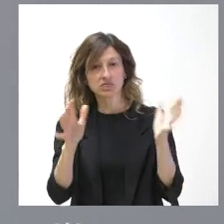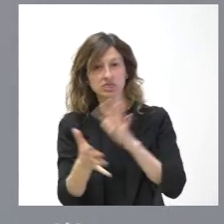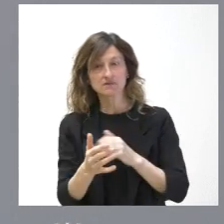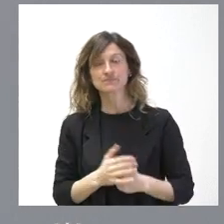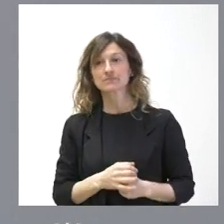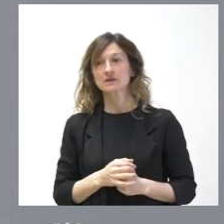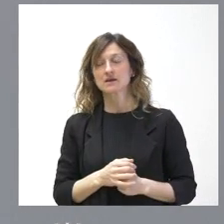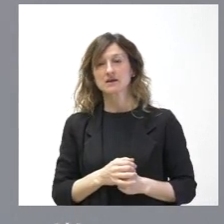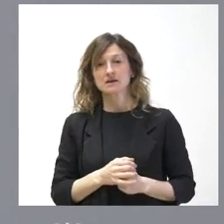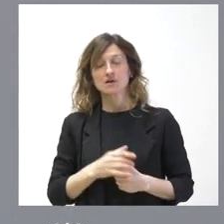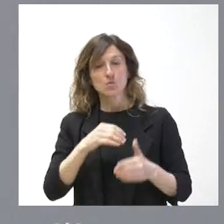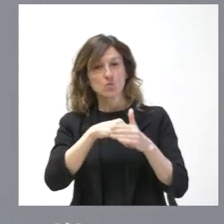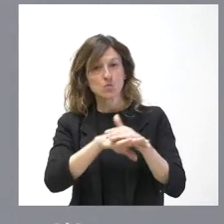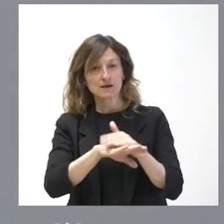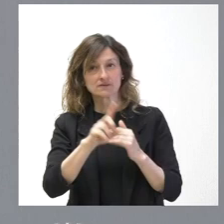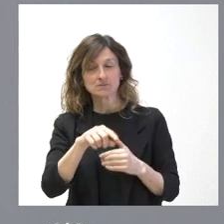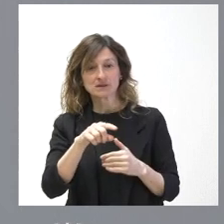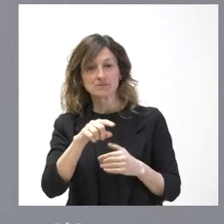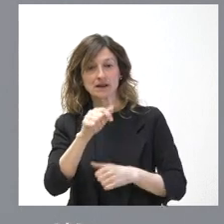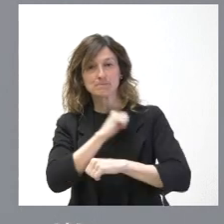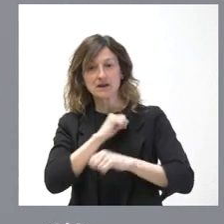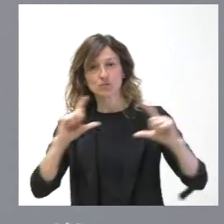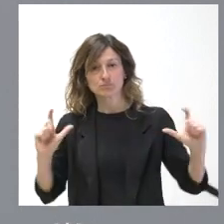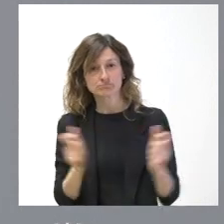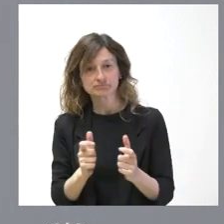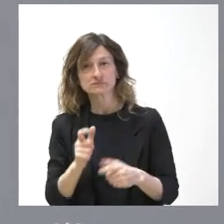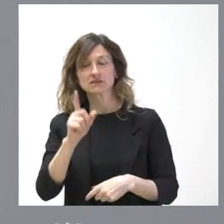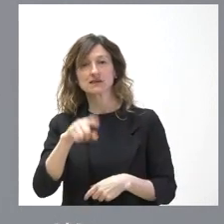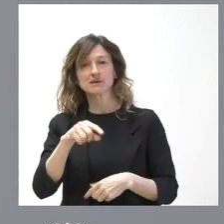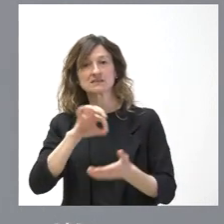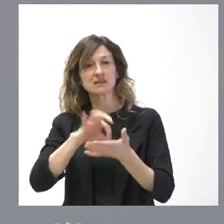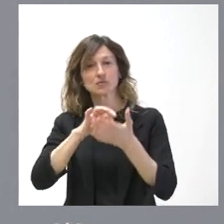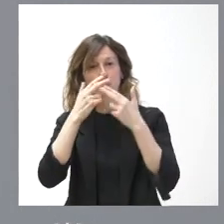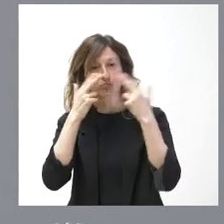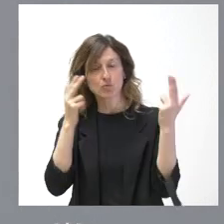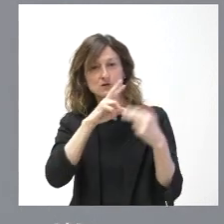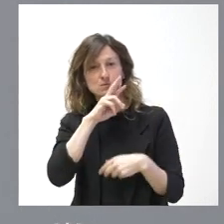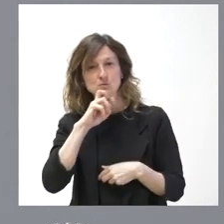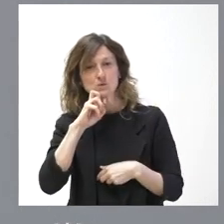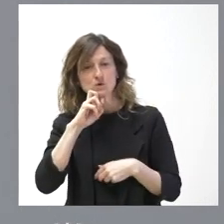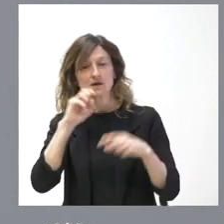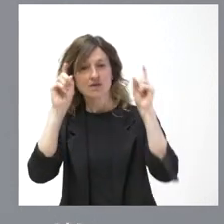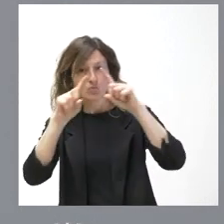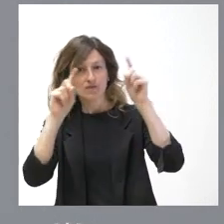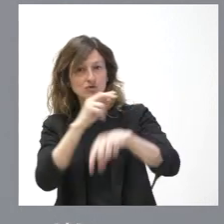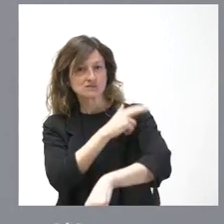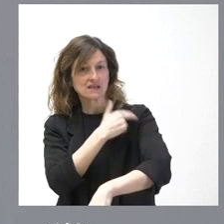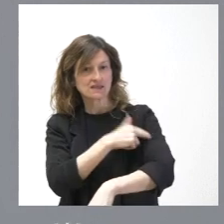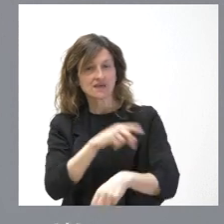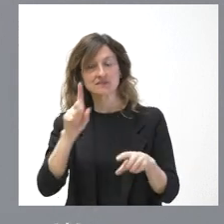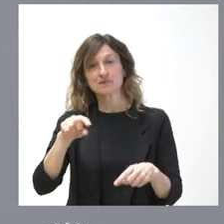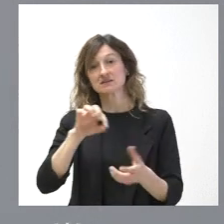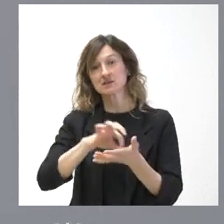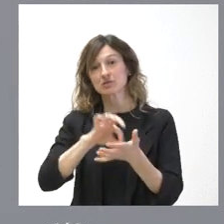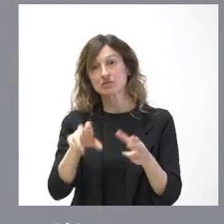que hubiera fondos para seguir bajando la tasa de paro y para garantizar servicios públicos de la máxima calidad en la educación, en la sanidad y en los servicios sociales.